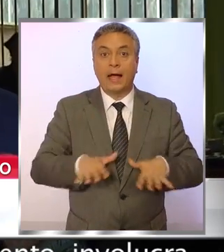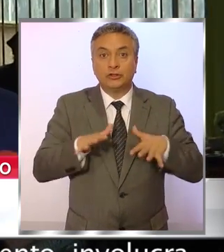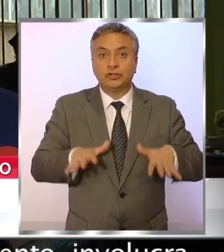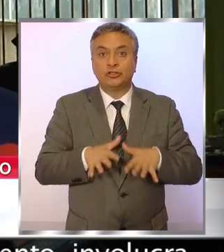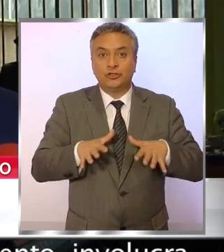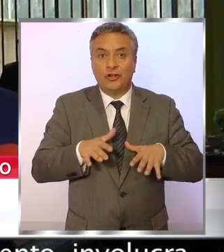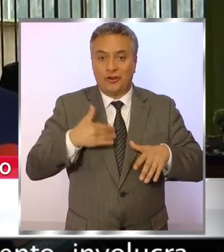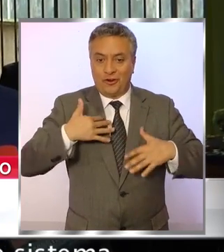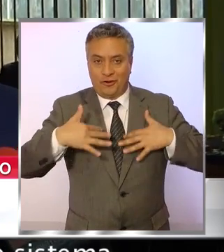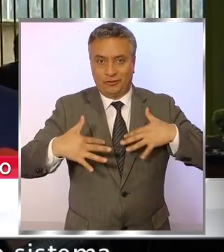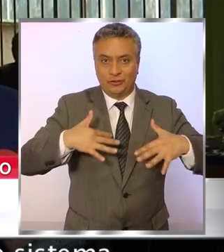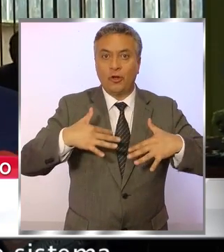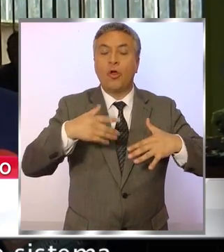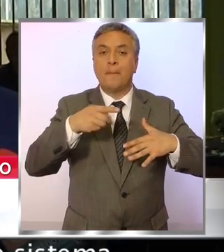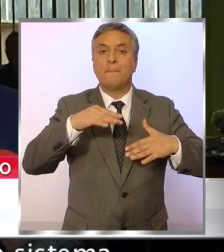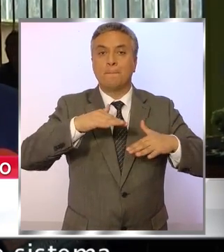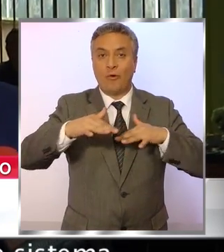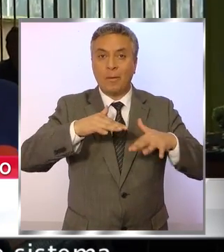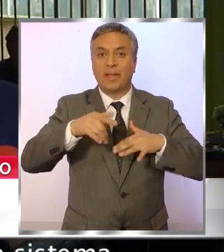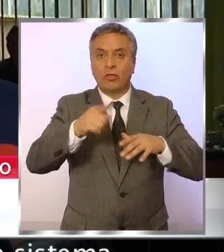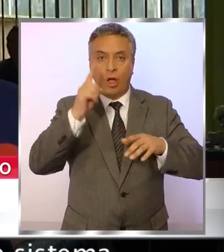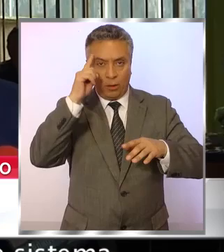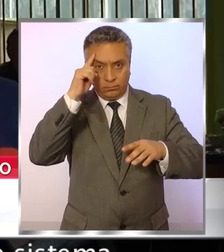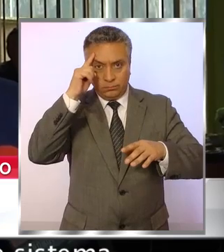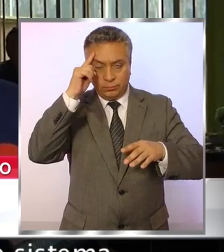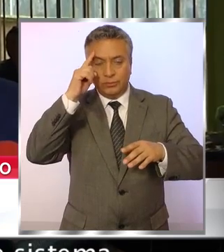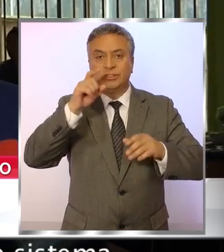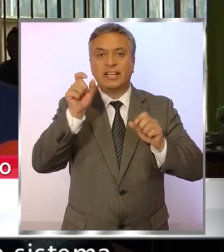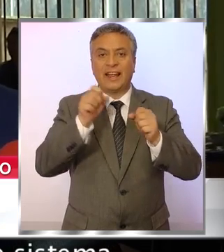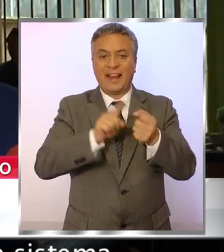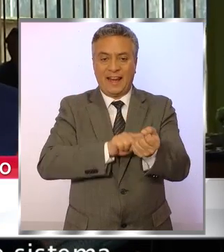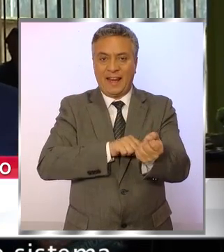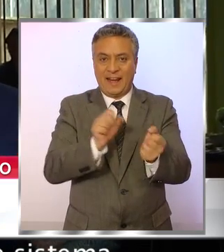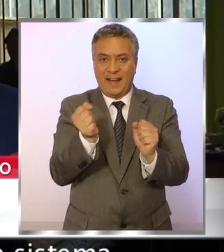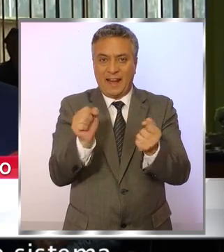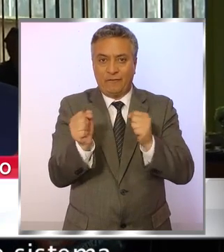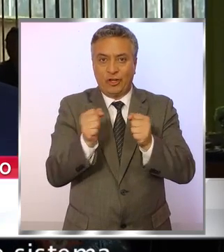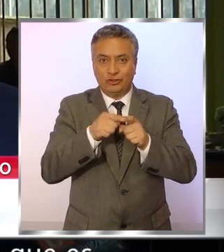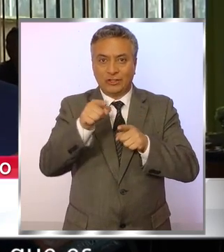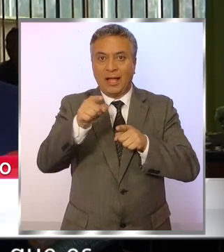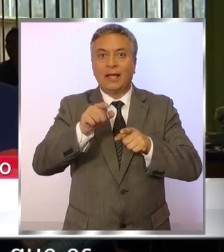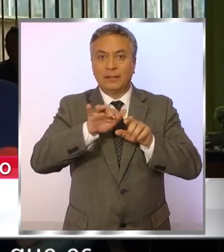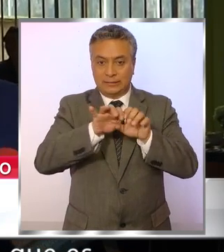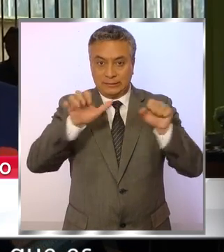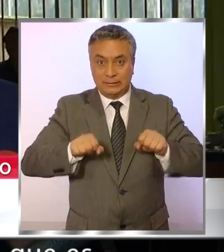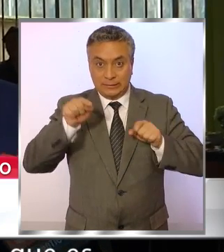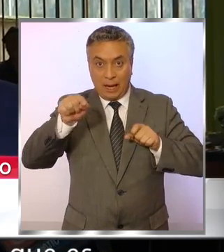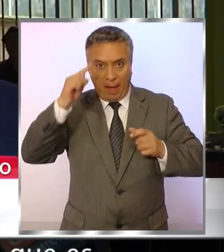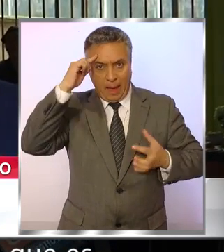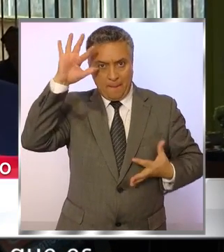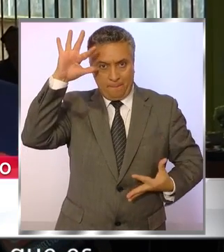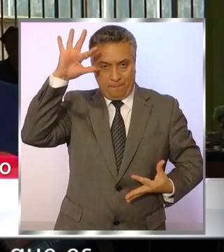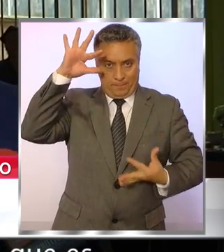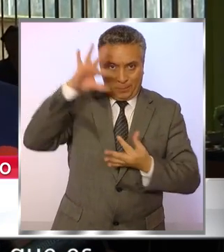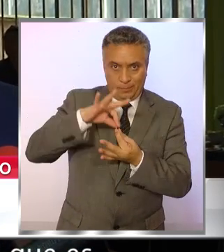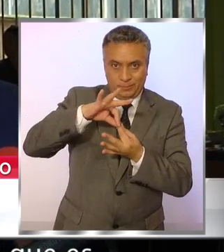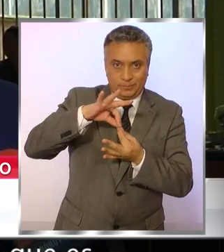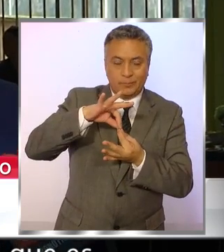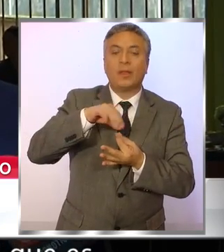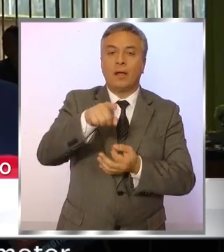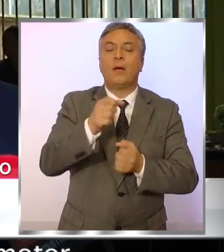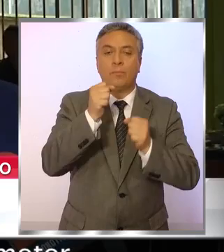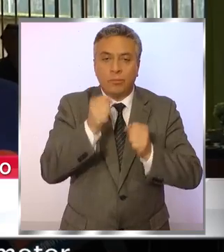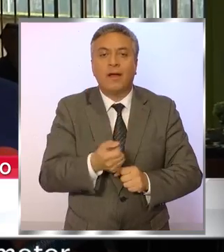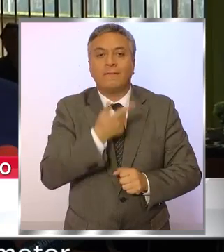la conexión nerviosa de este sistema para poder facilitar todo lo que es